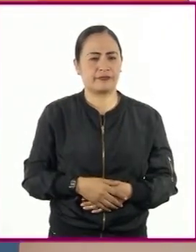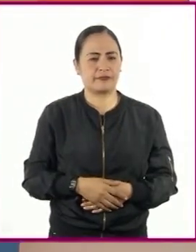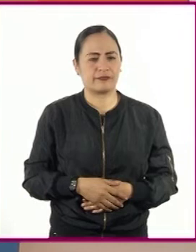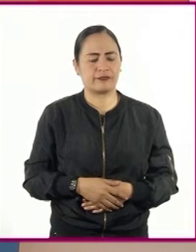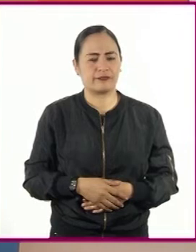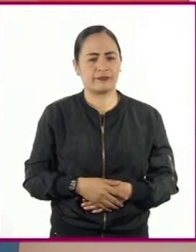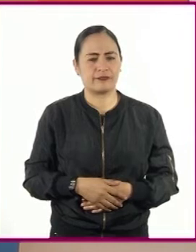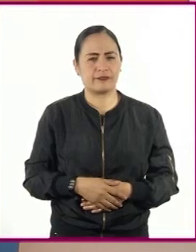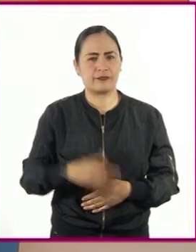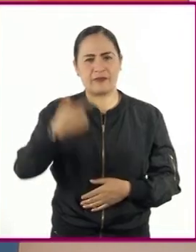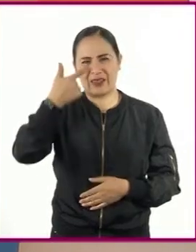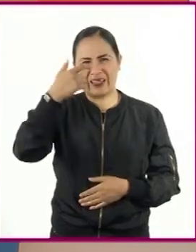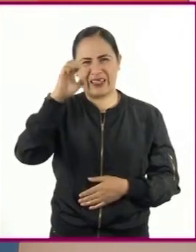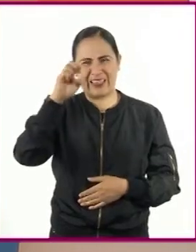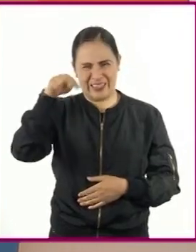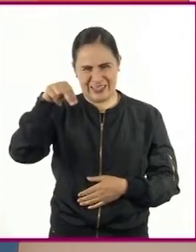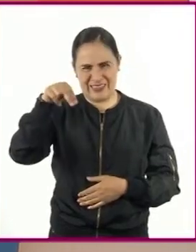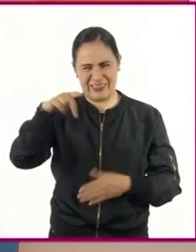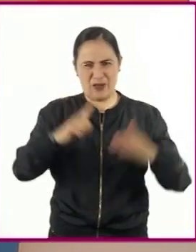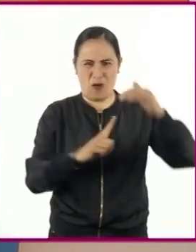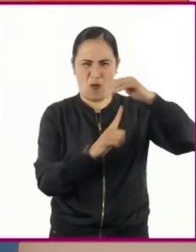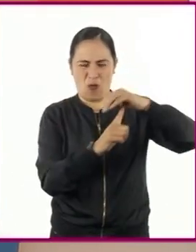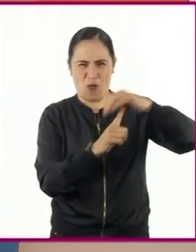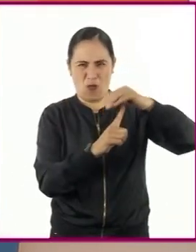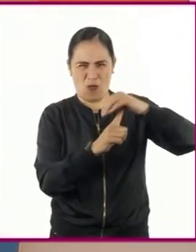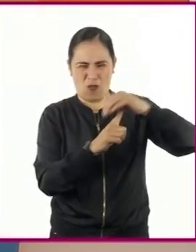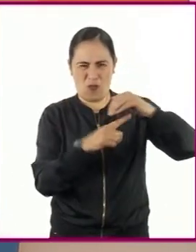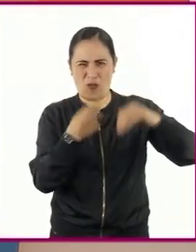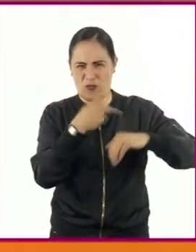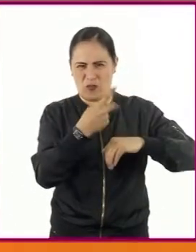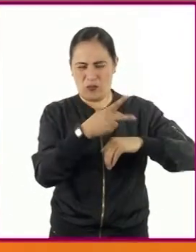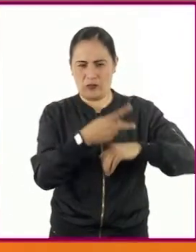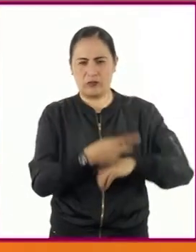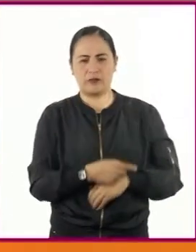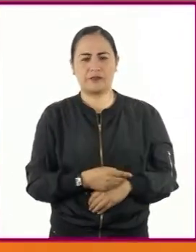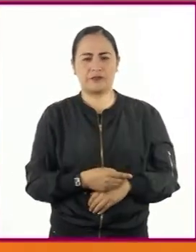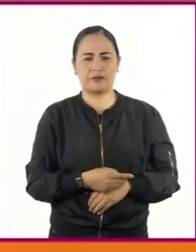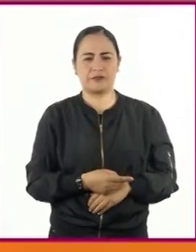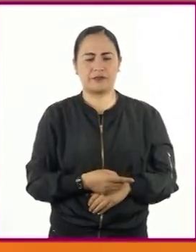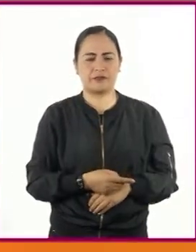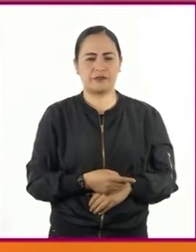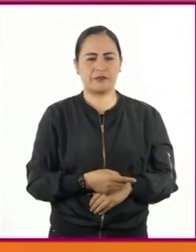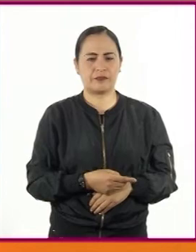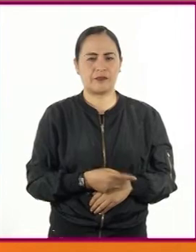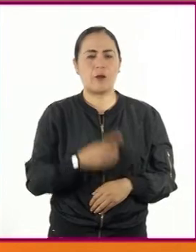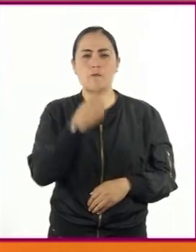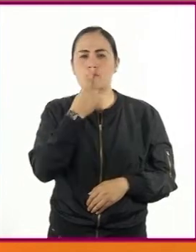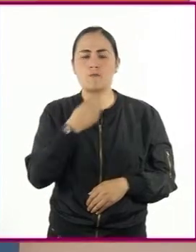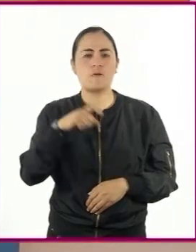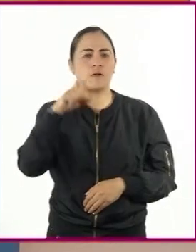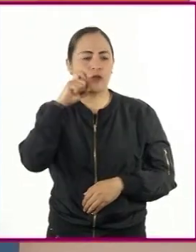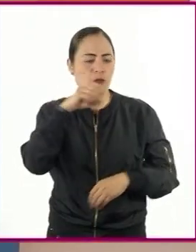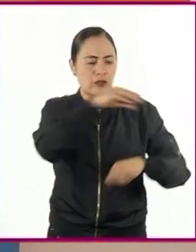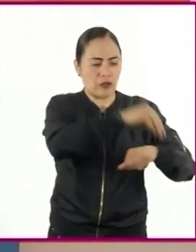del hongo plabulina velutupés al jitomate.